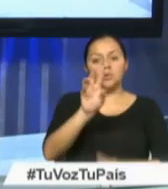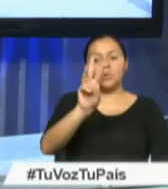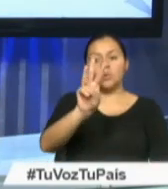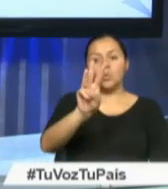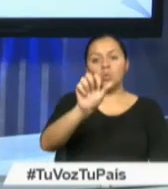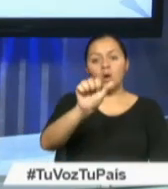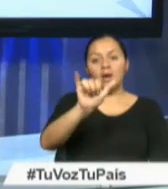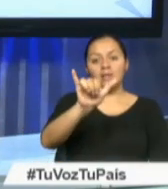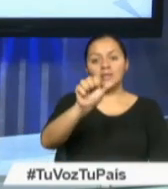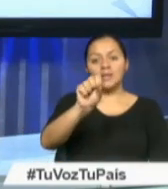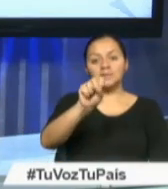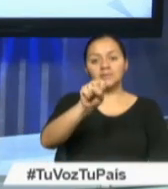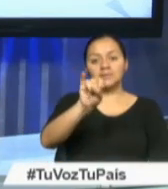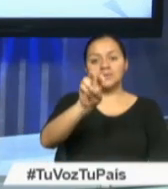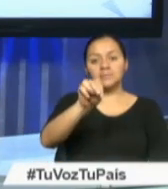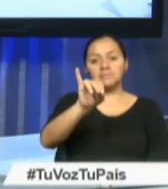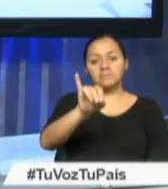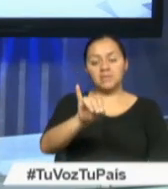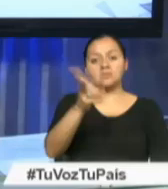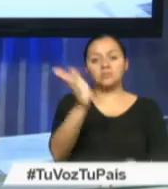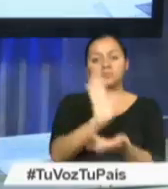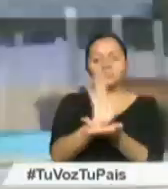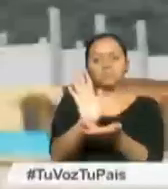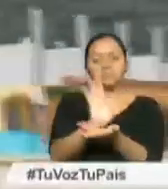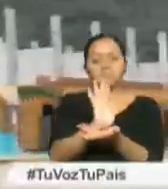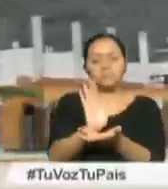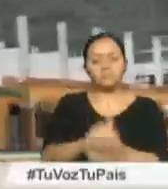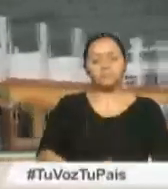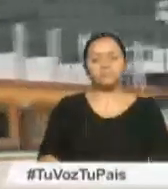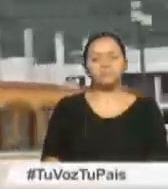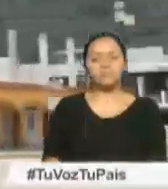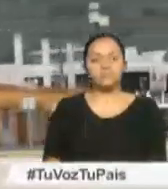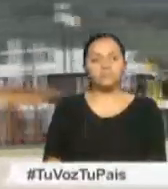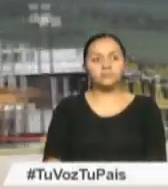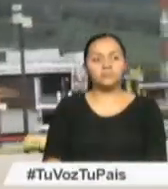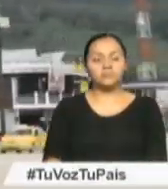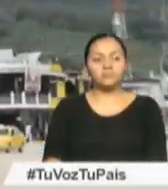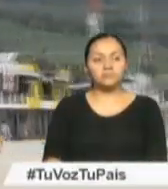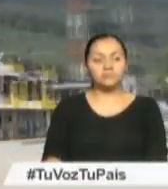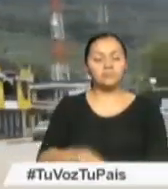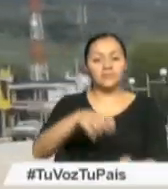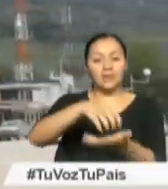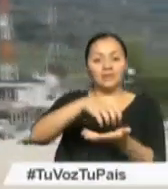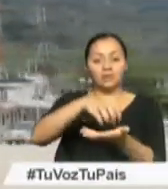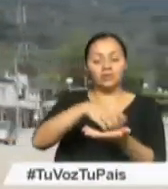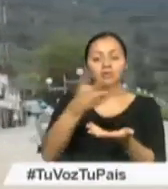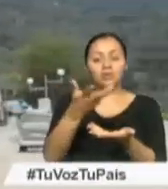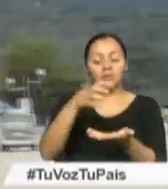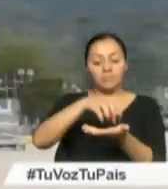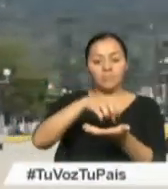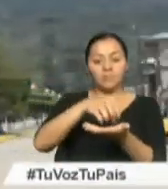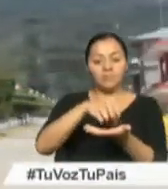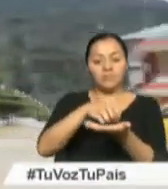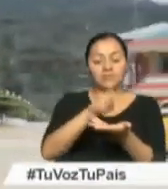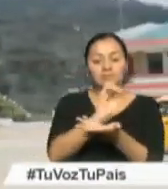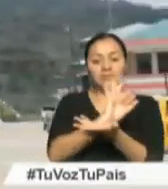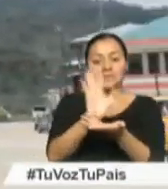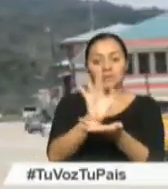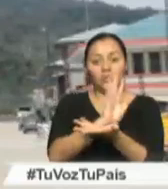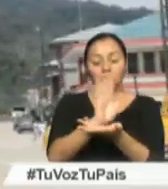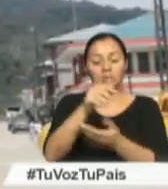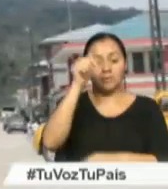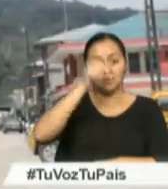que se inauguró en Nangaritza Nangaritza es un cantón ubicado en la provincia de Zamora Chinchipe